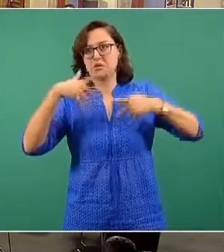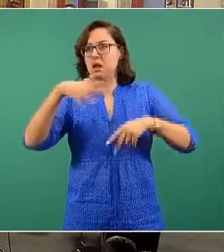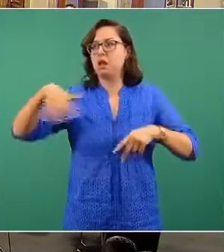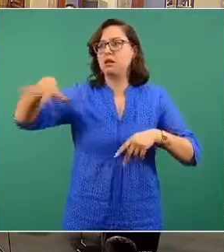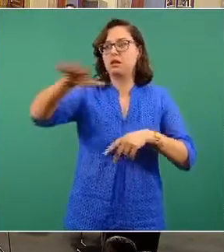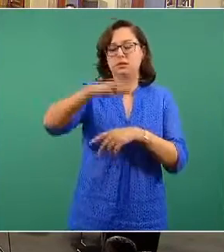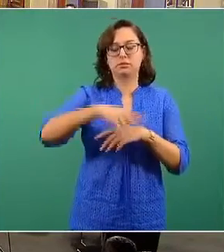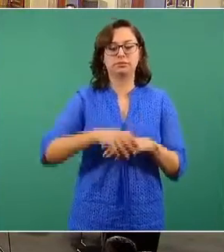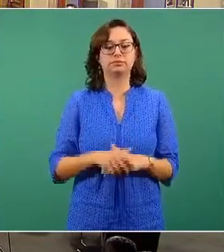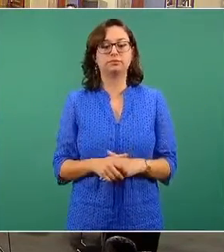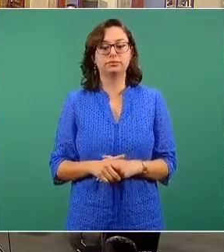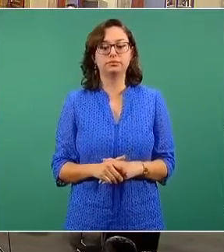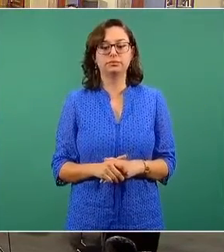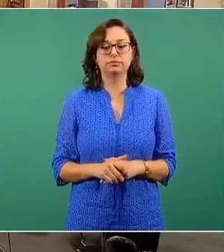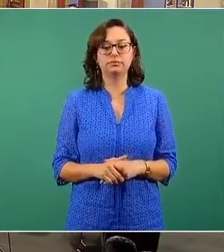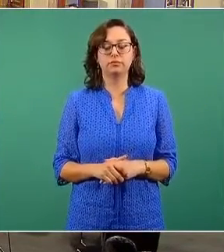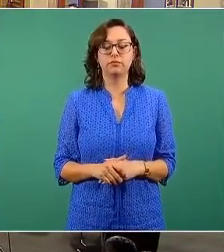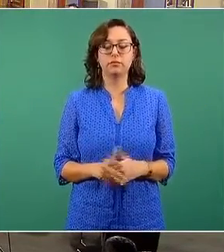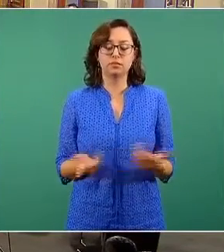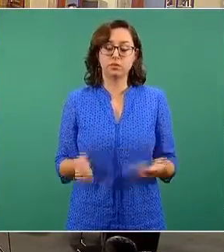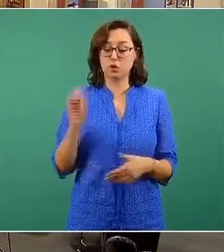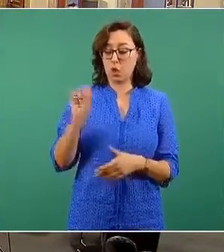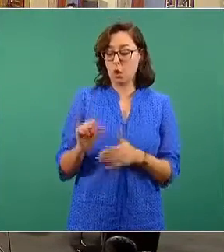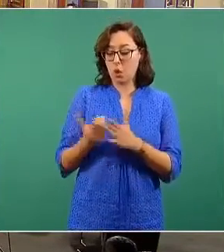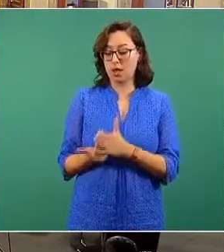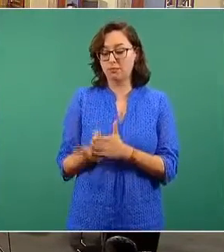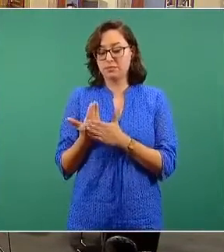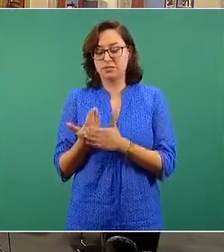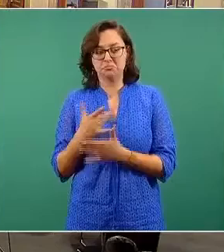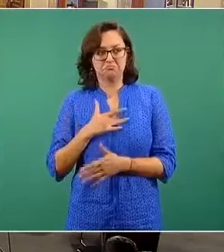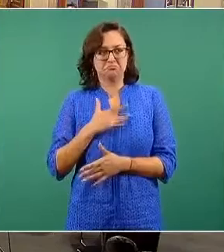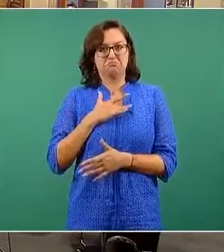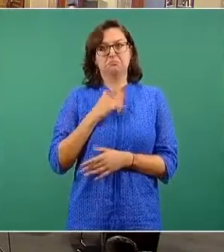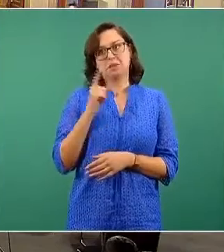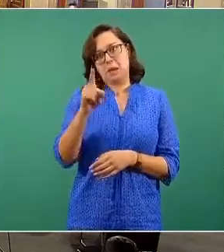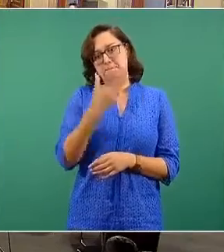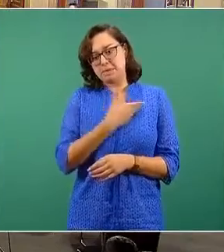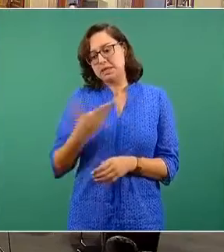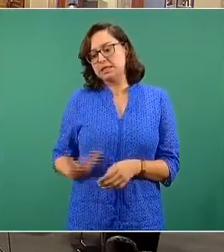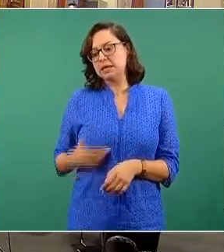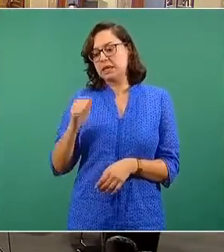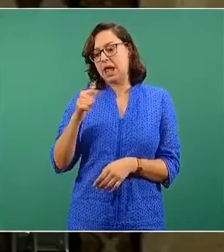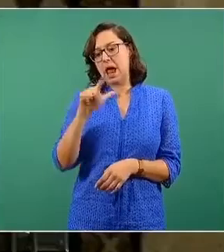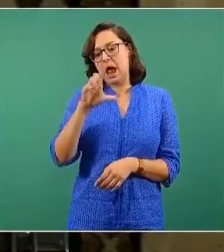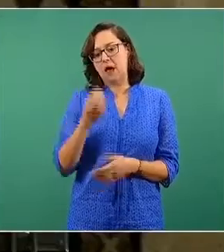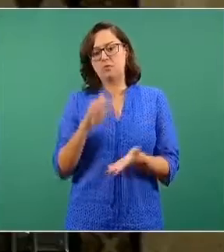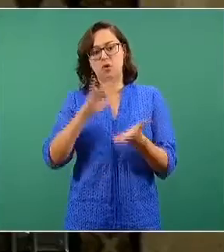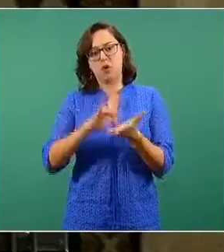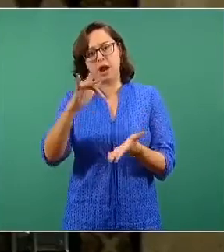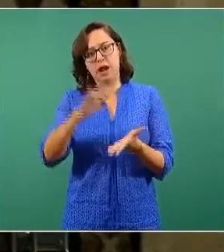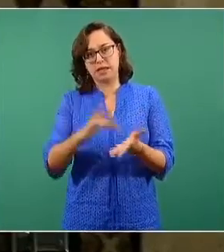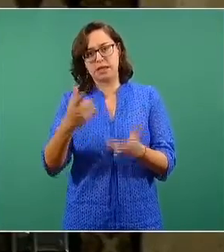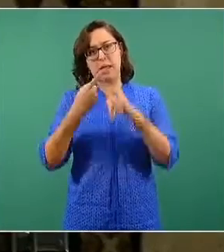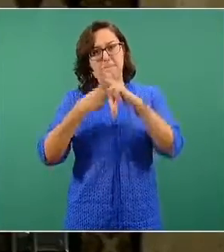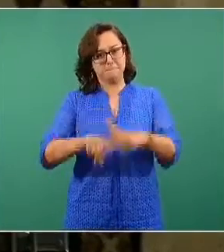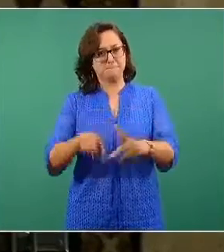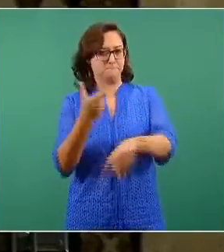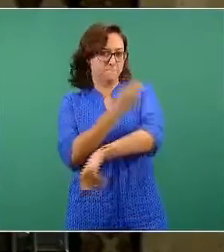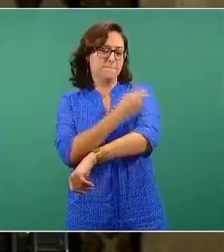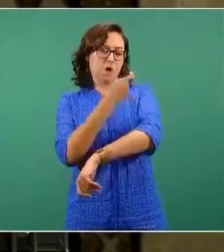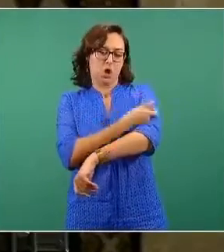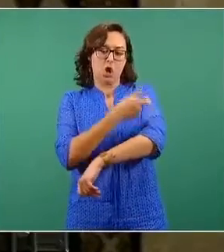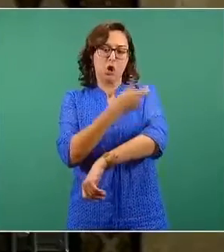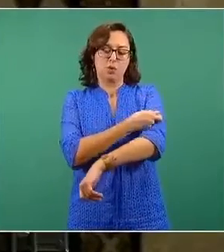le hice un agradecimiento público al presidente de la República. Hoy empezaron la vacunación en mi ciudad, que es Hermosillo, y estamos muy agradecidos. Hay 68